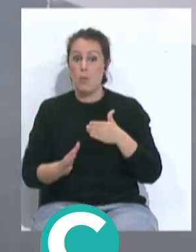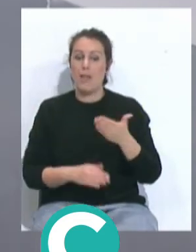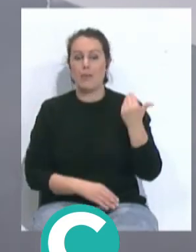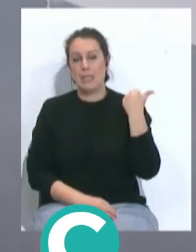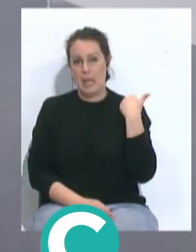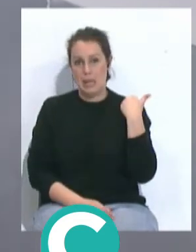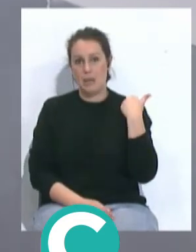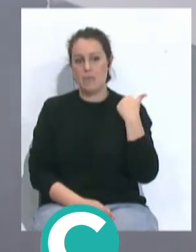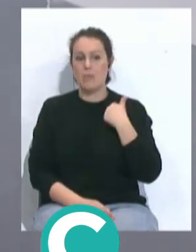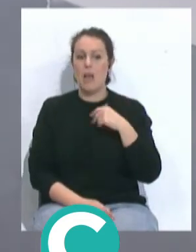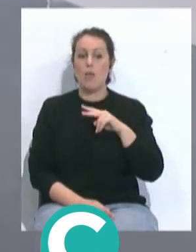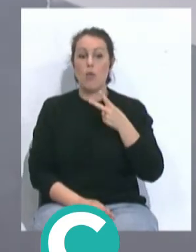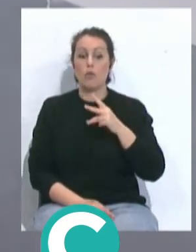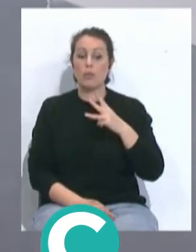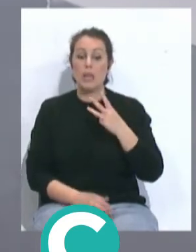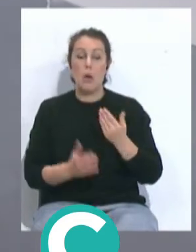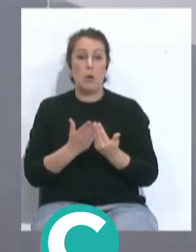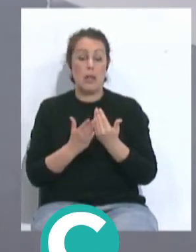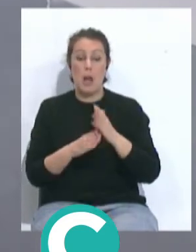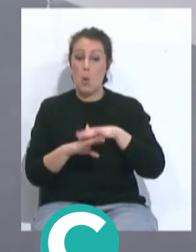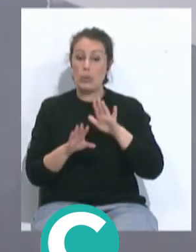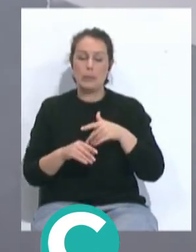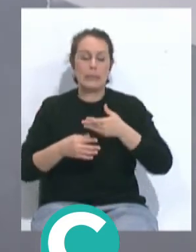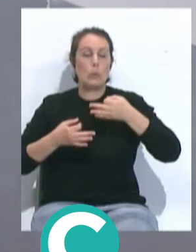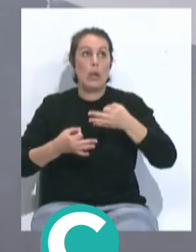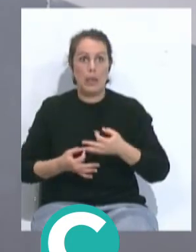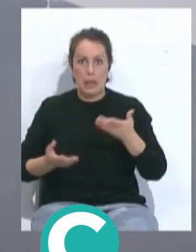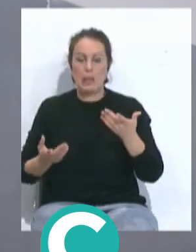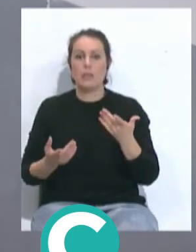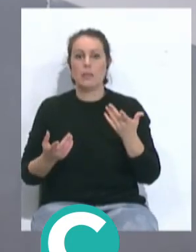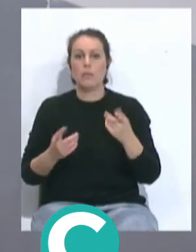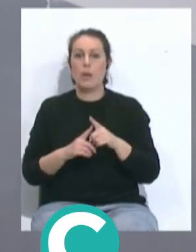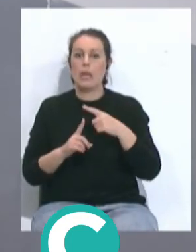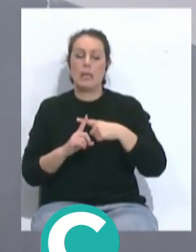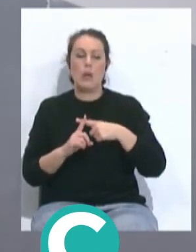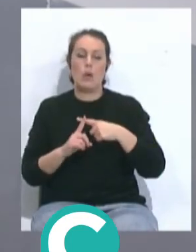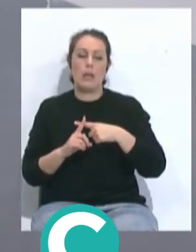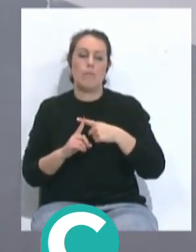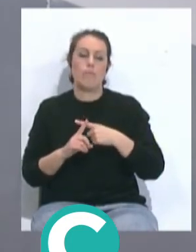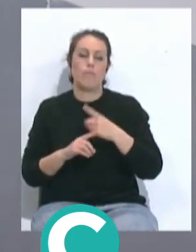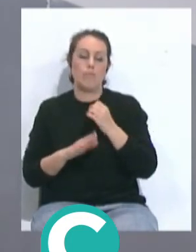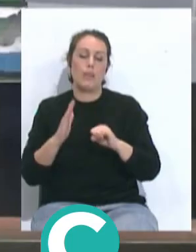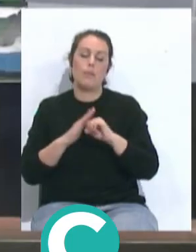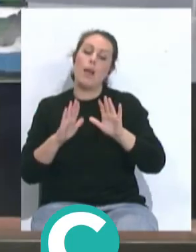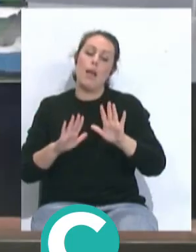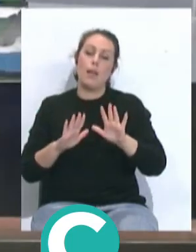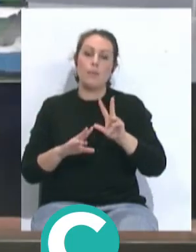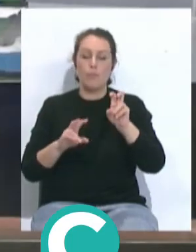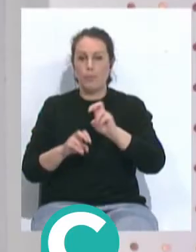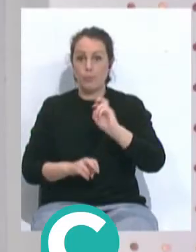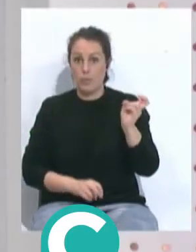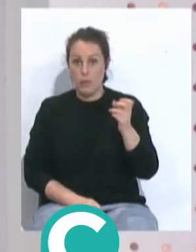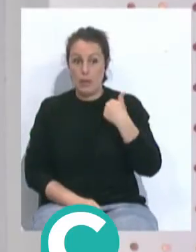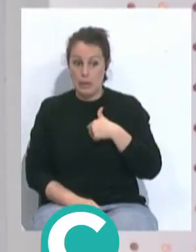pasada, estar en las dos o tres últimas jornadas, con la seguridad de que te quedas en la máxima categoría. Y otra de las cuestiones que